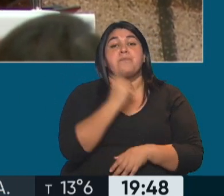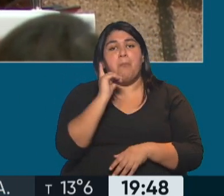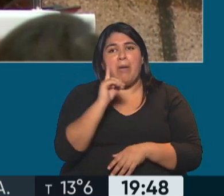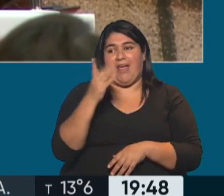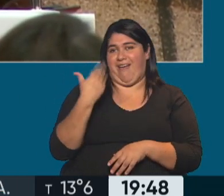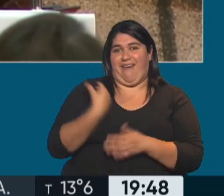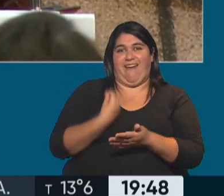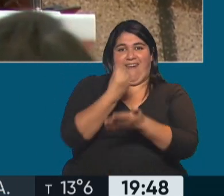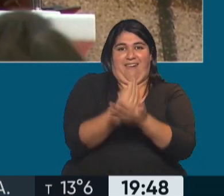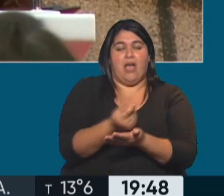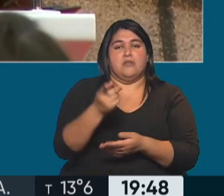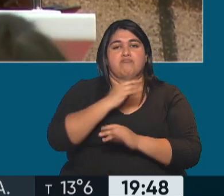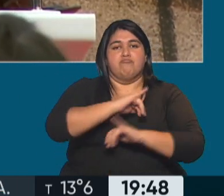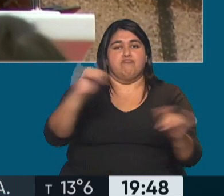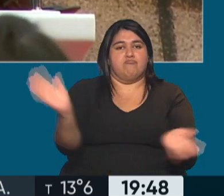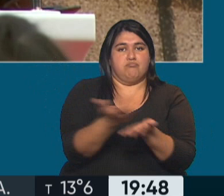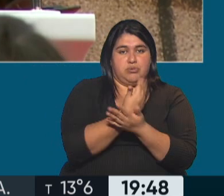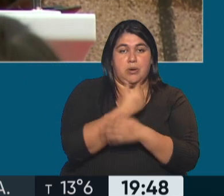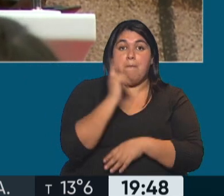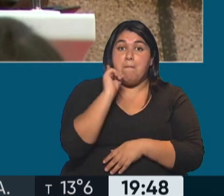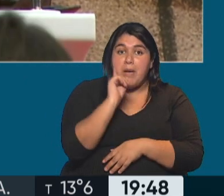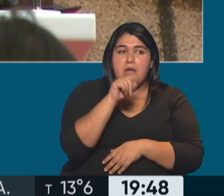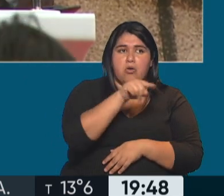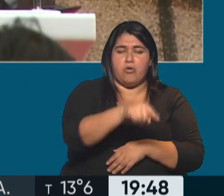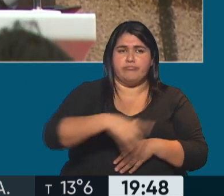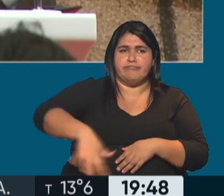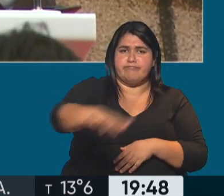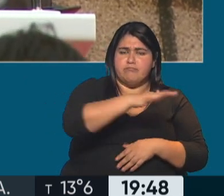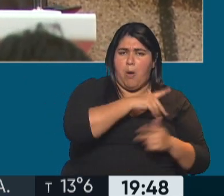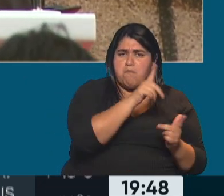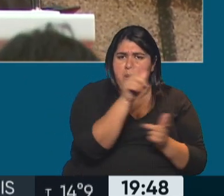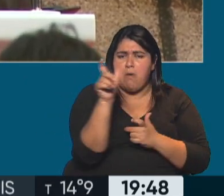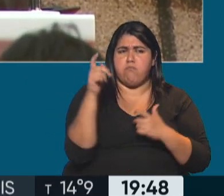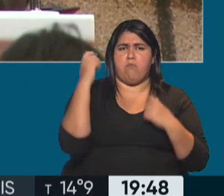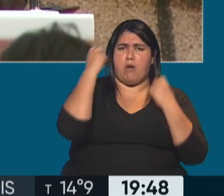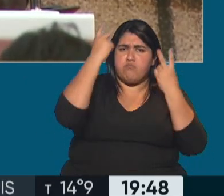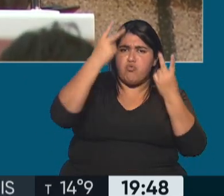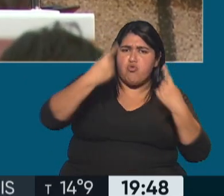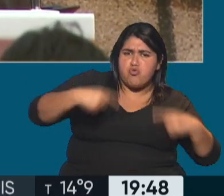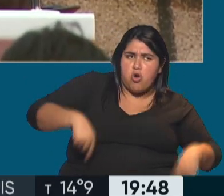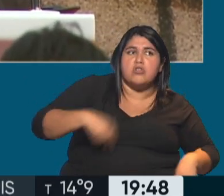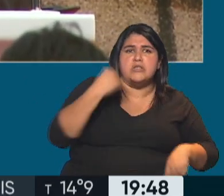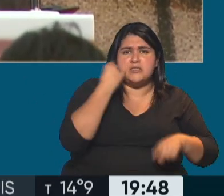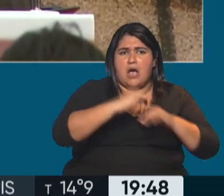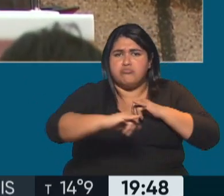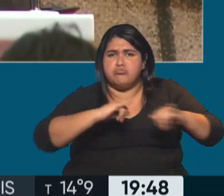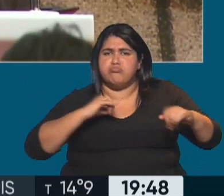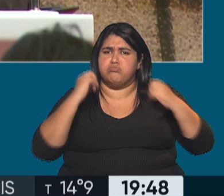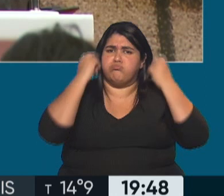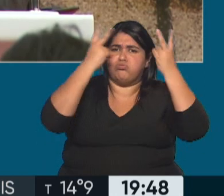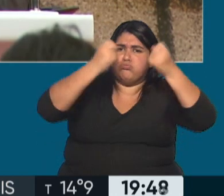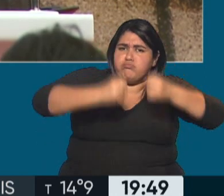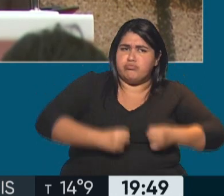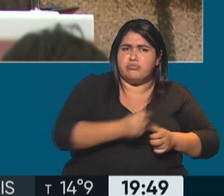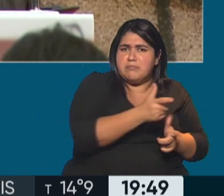asumió. Pero, ¿qué pasó? Bueno, estos ataques continuaron, de hecho, hubo algunos llamados a la resistencia armada, de hecho, bueno,